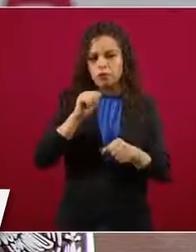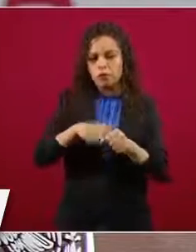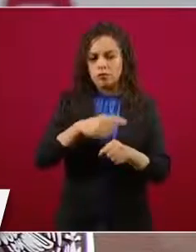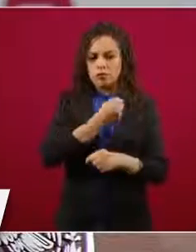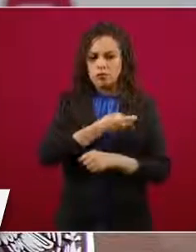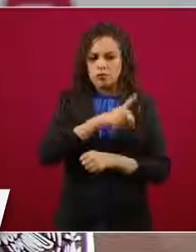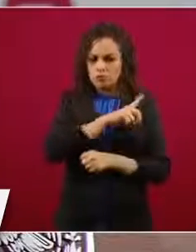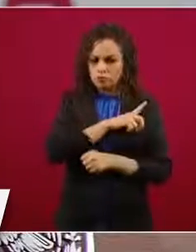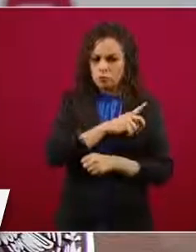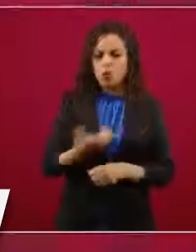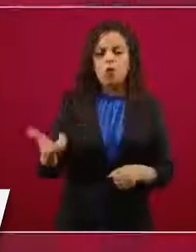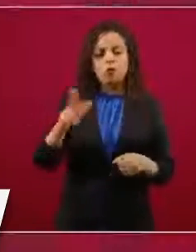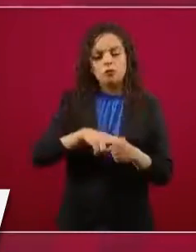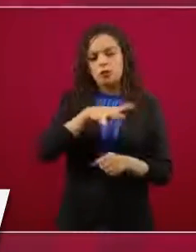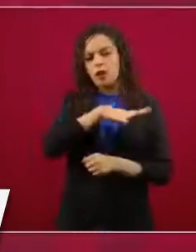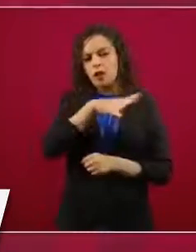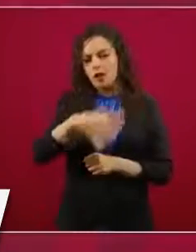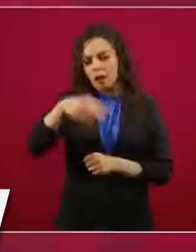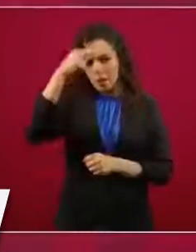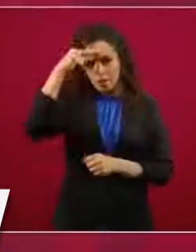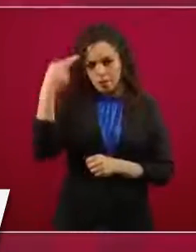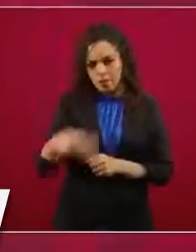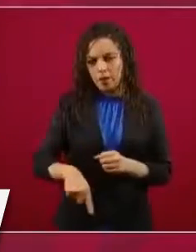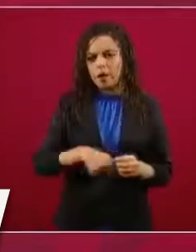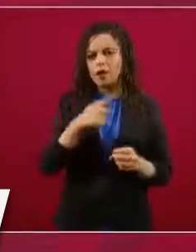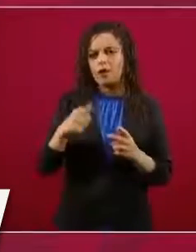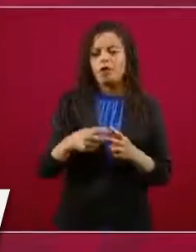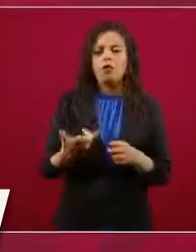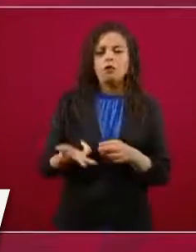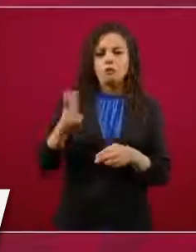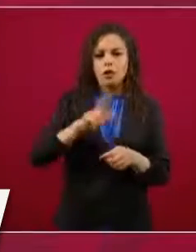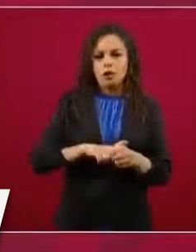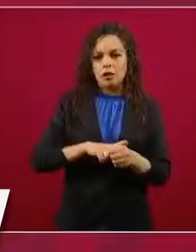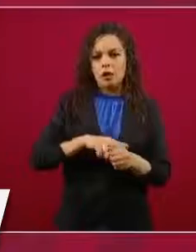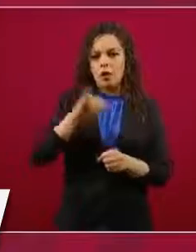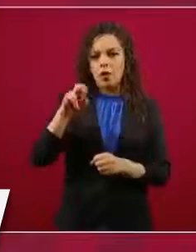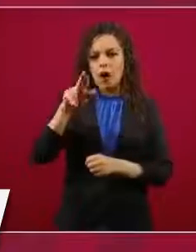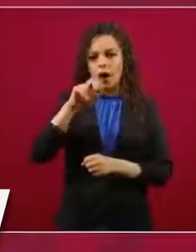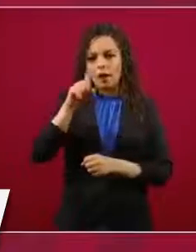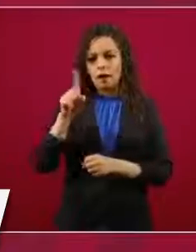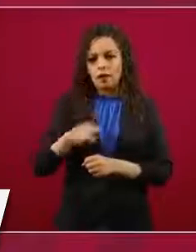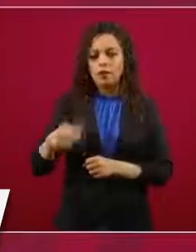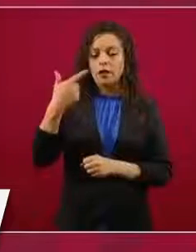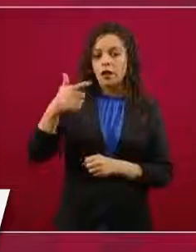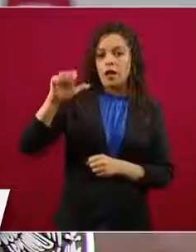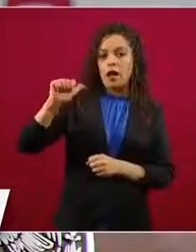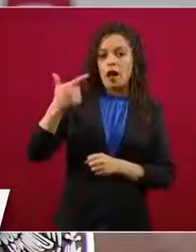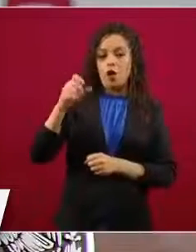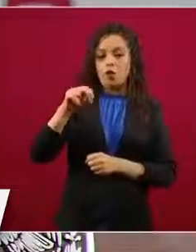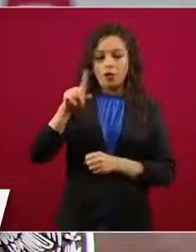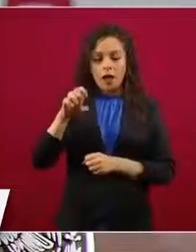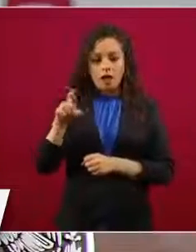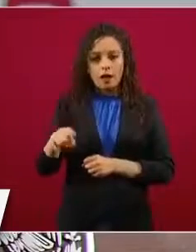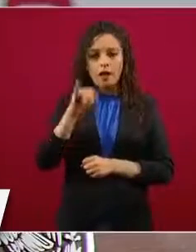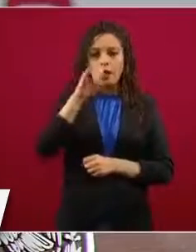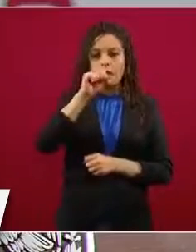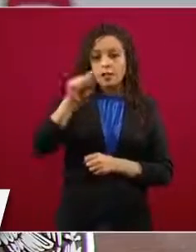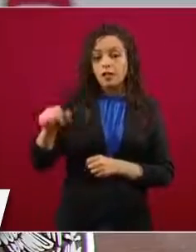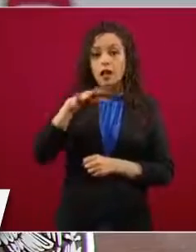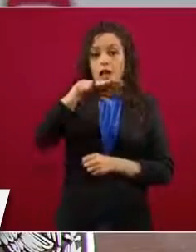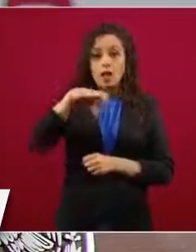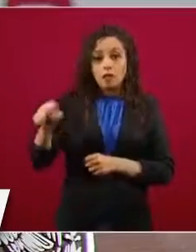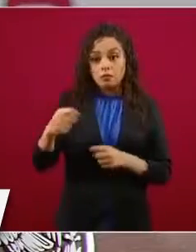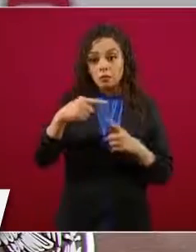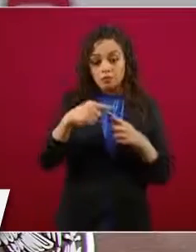el Hospital General de México, el Hospital Juárez, una parte del GIA González, el Issste, el IMSS y en su momento